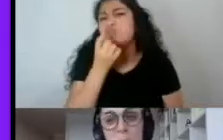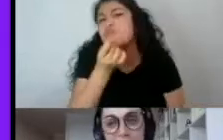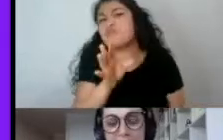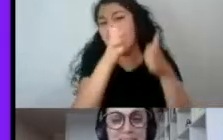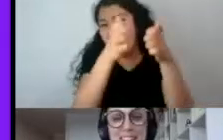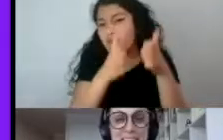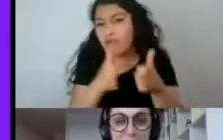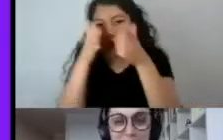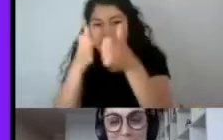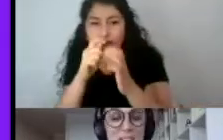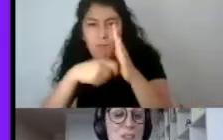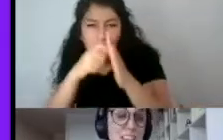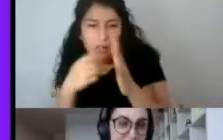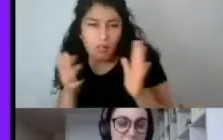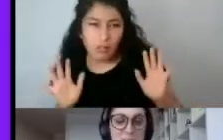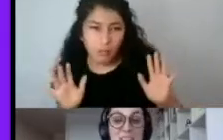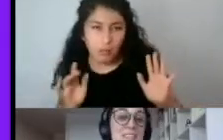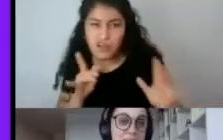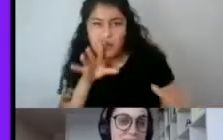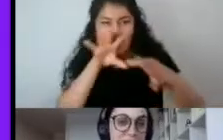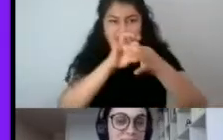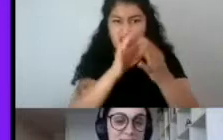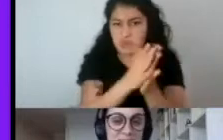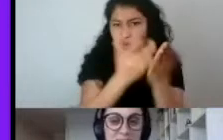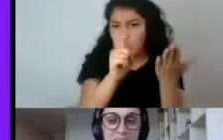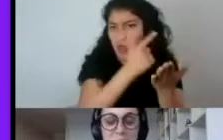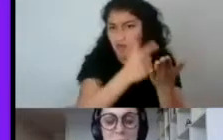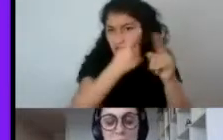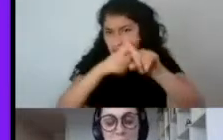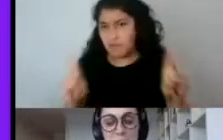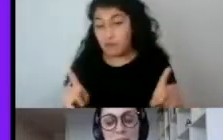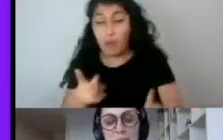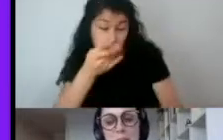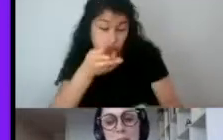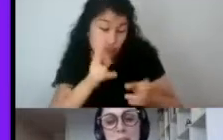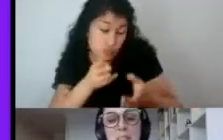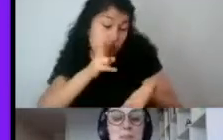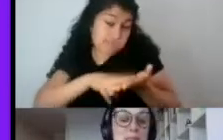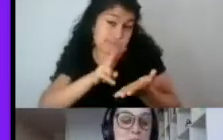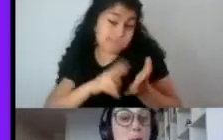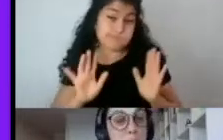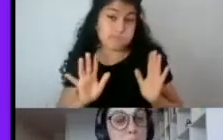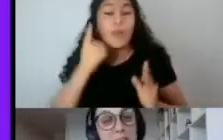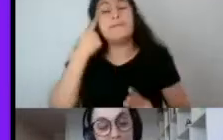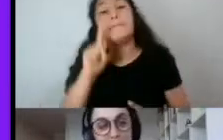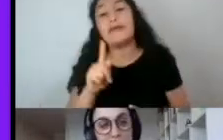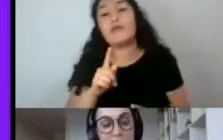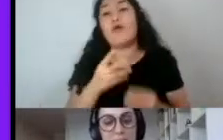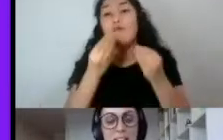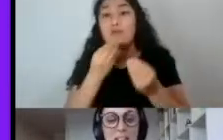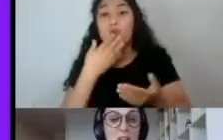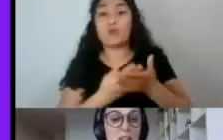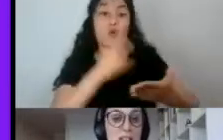película que tiene que ver con la novela, y es válida esa interpretación. Sin embargo, uno va a la